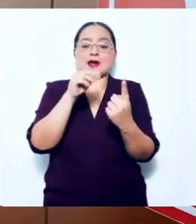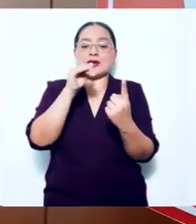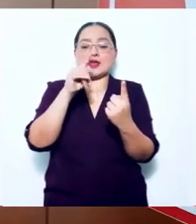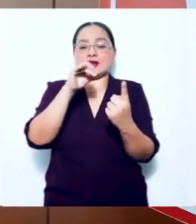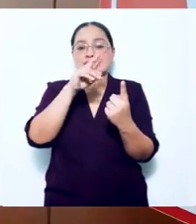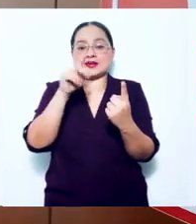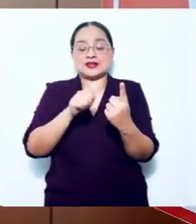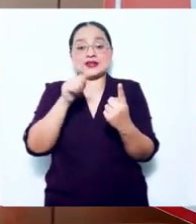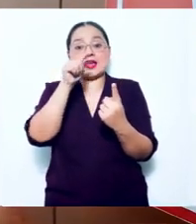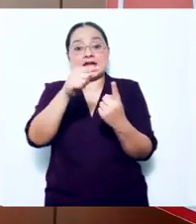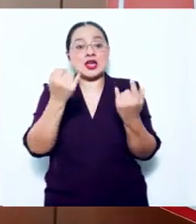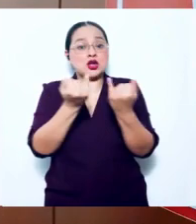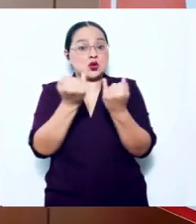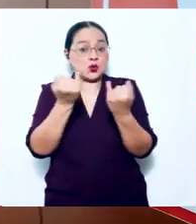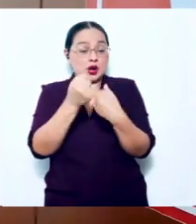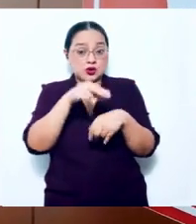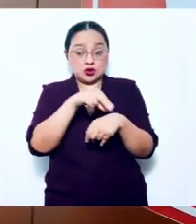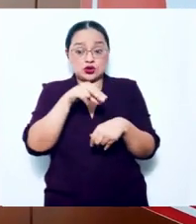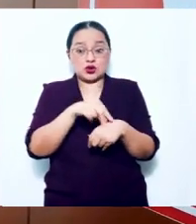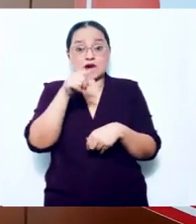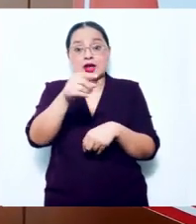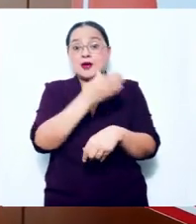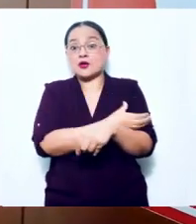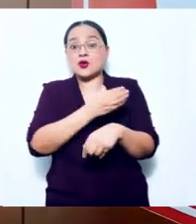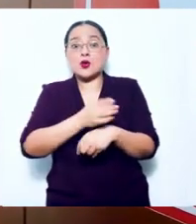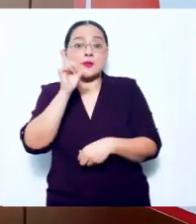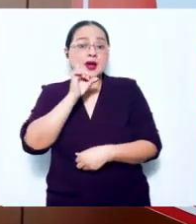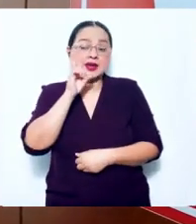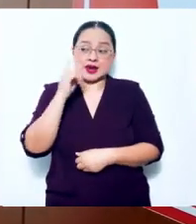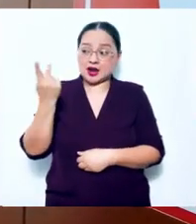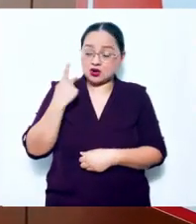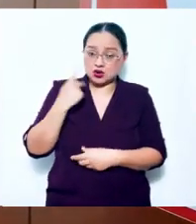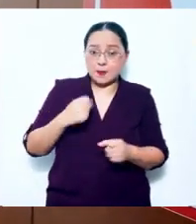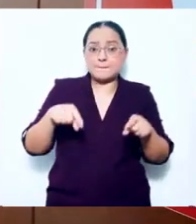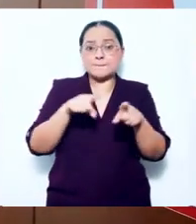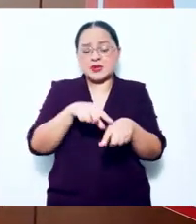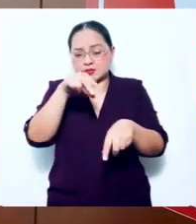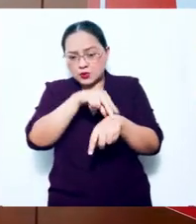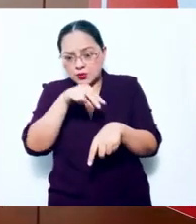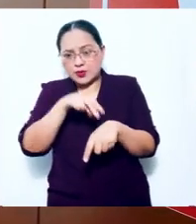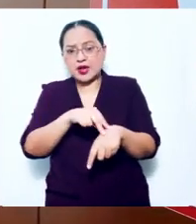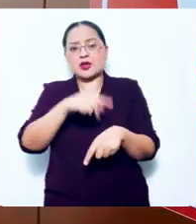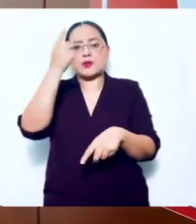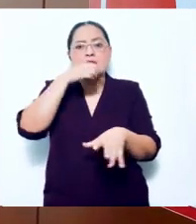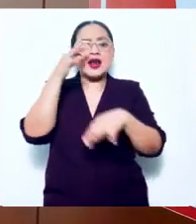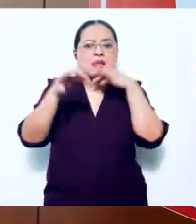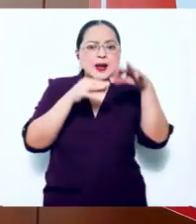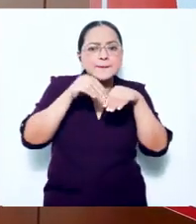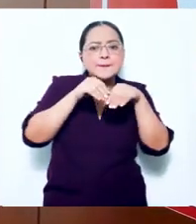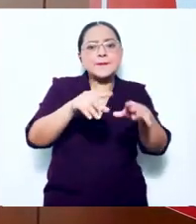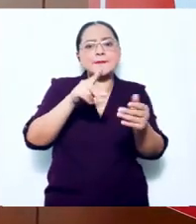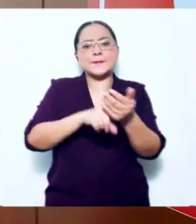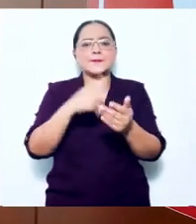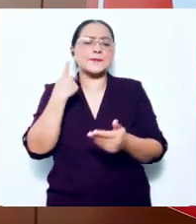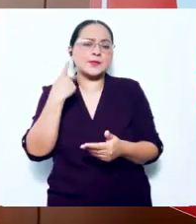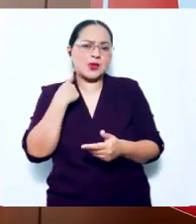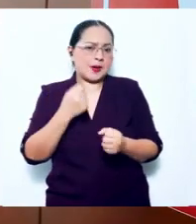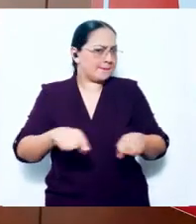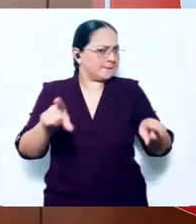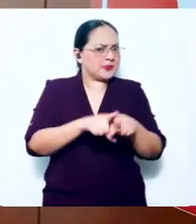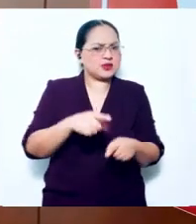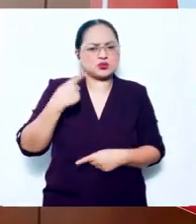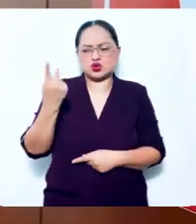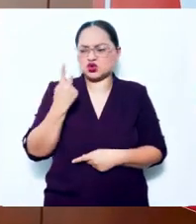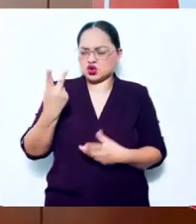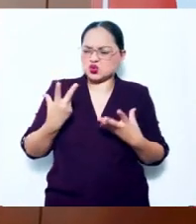Beatriz González Carranza, compañera de vida, compañera en la medicina, compañera en las campañas políticas, en todo,